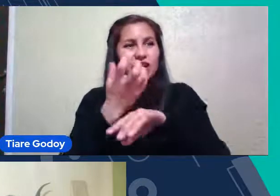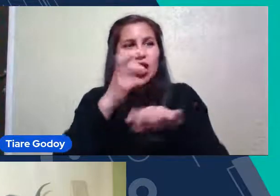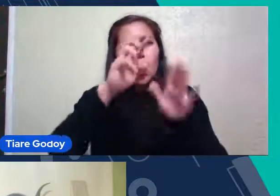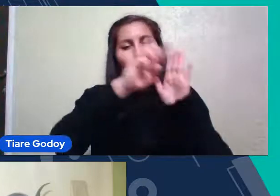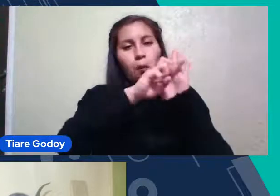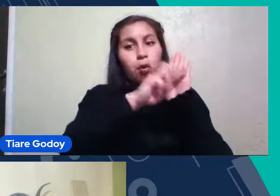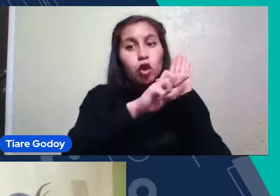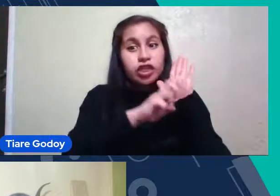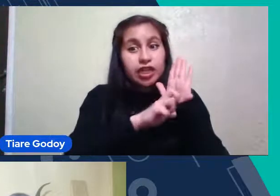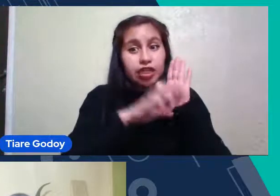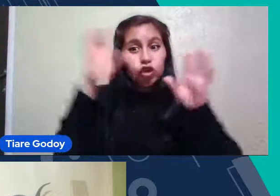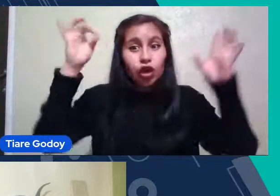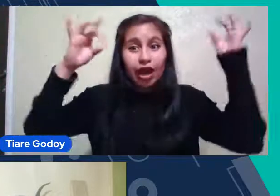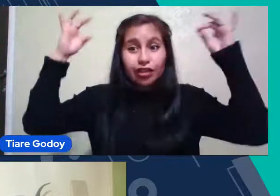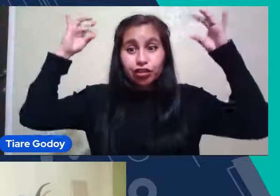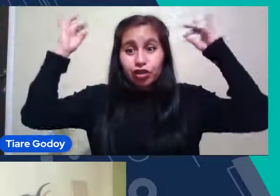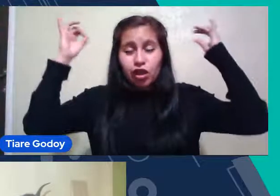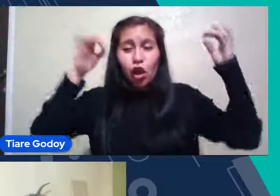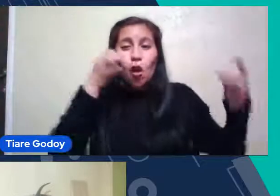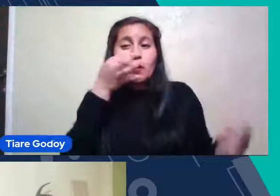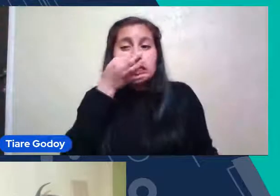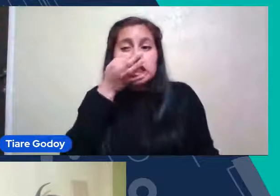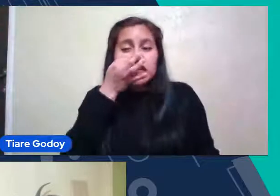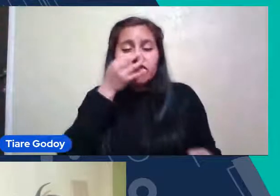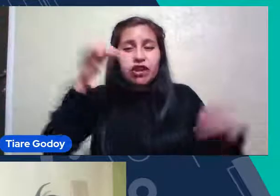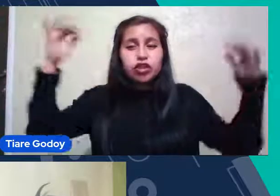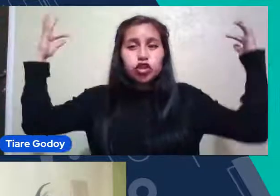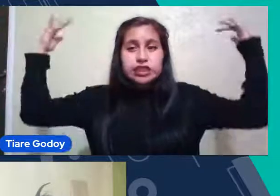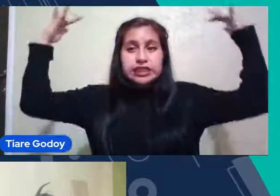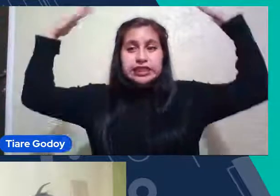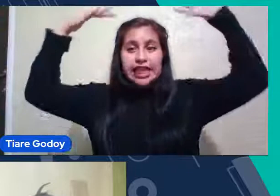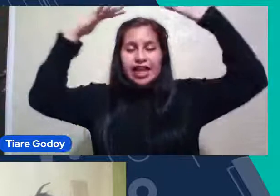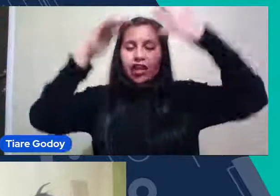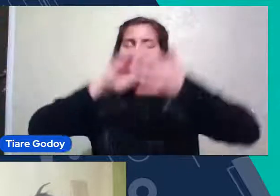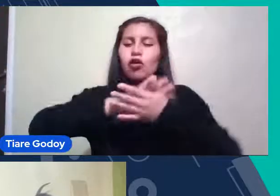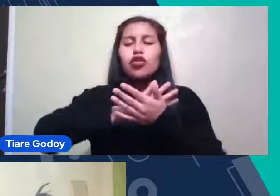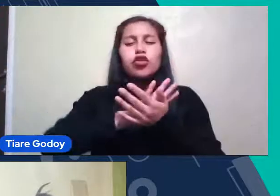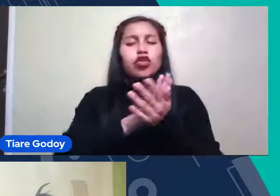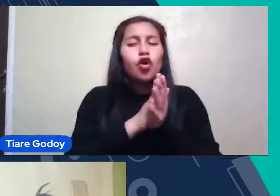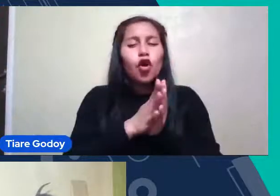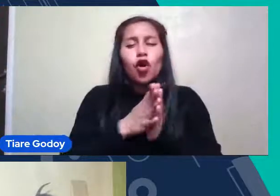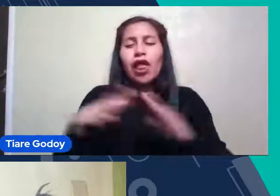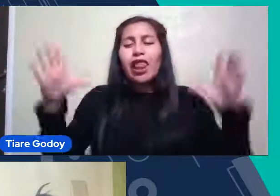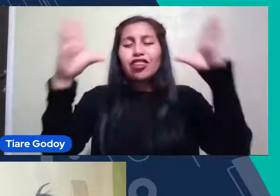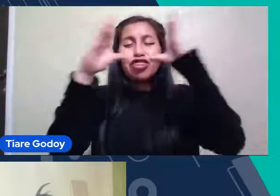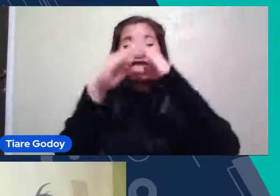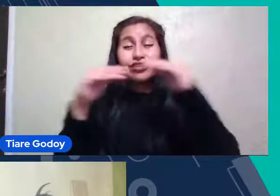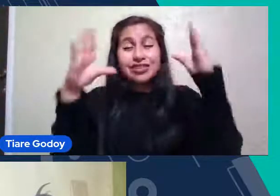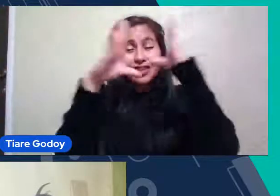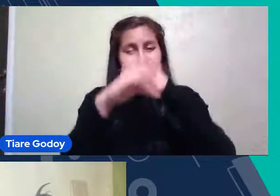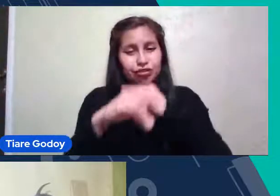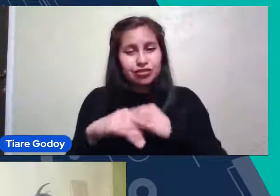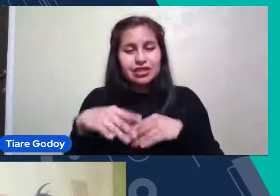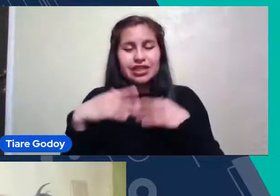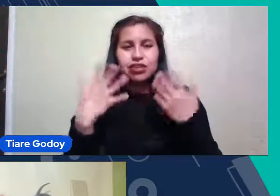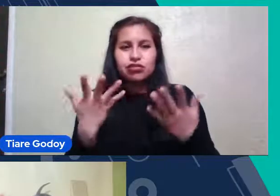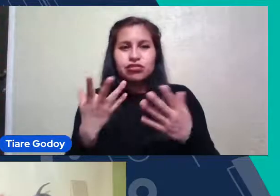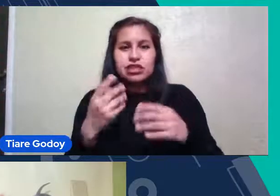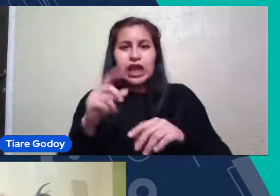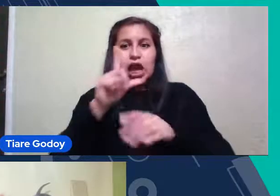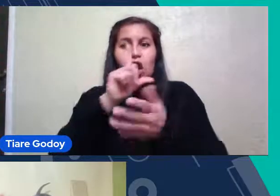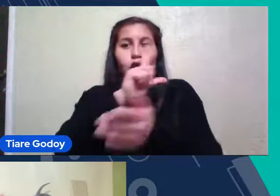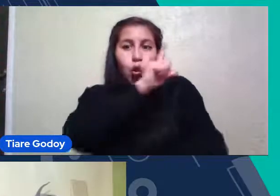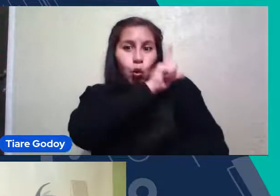Que Van A Estar Observando Todo El Cielo Durante Todas Las Noches Entonces Puede Haber Regiones Del Cielo Que